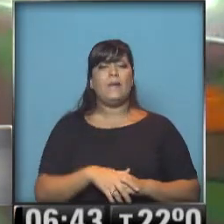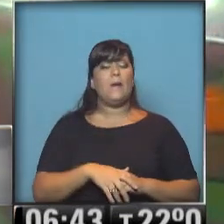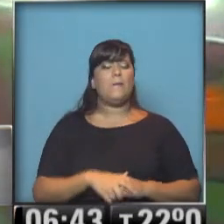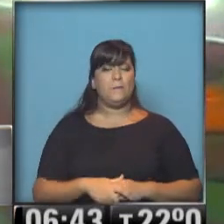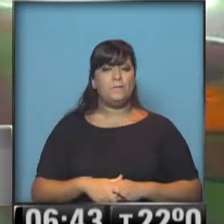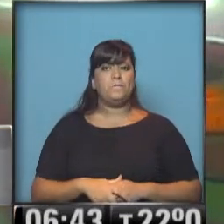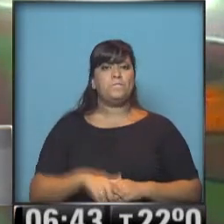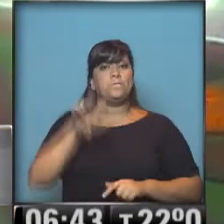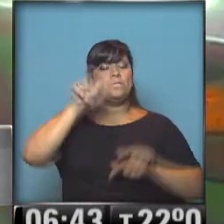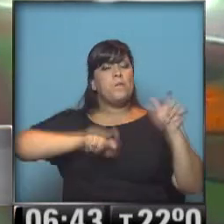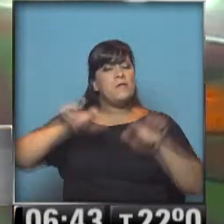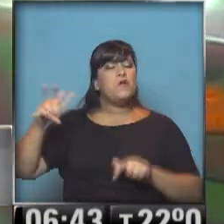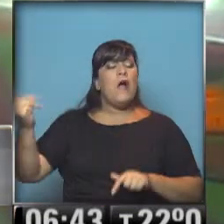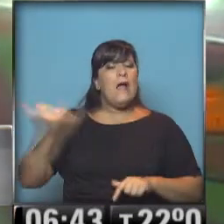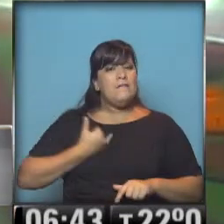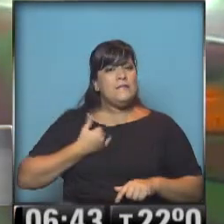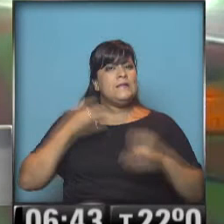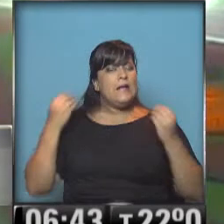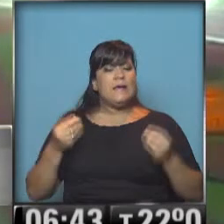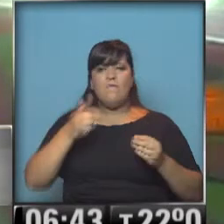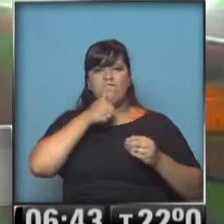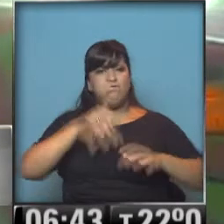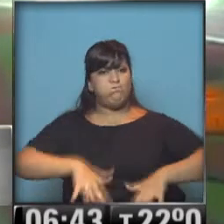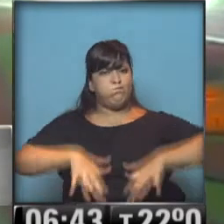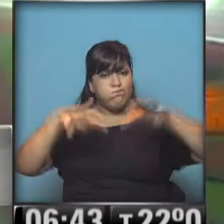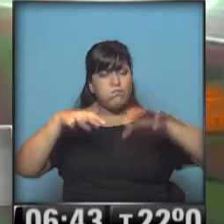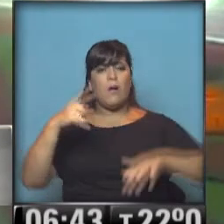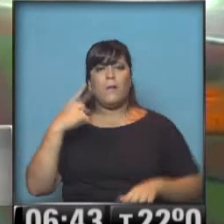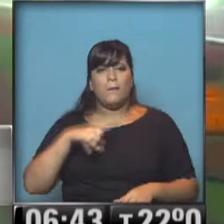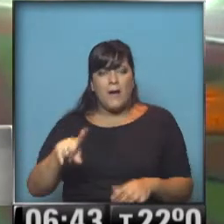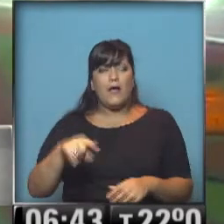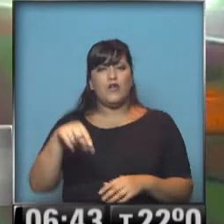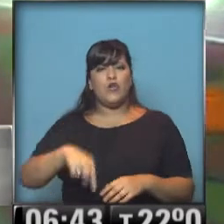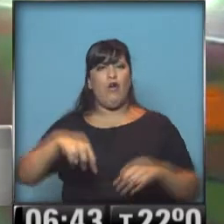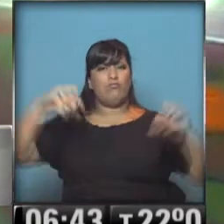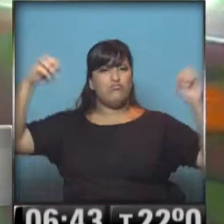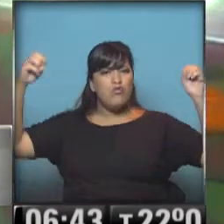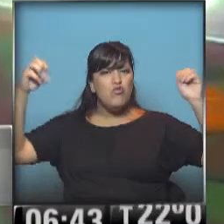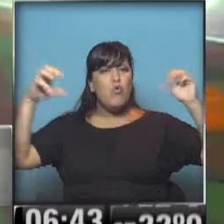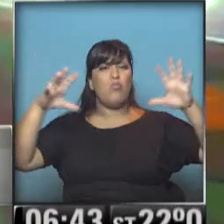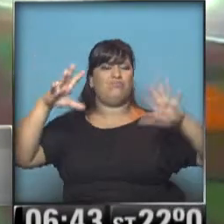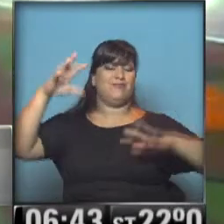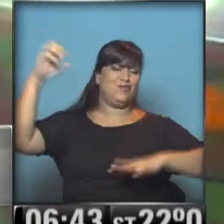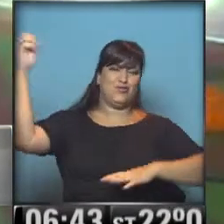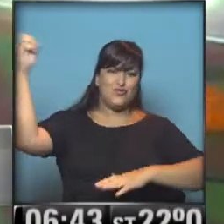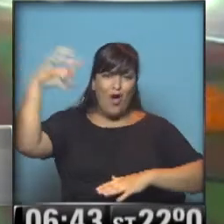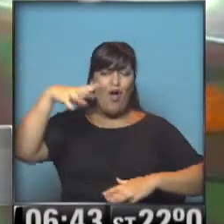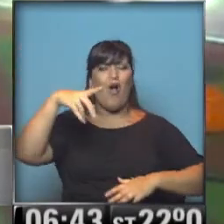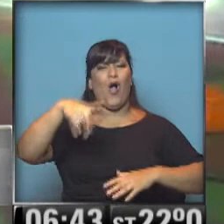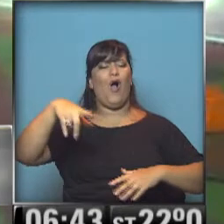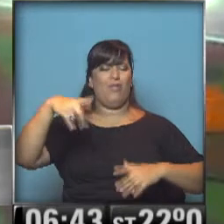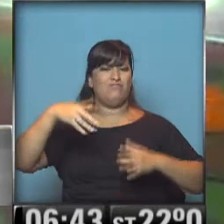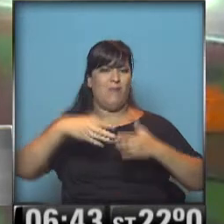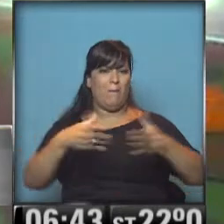informa que hay agua todavía sobre la calzada, pero ya con las luces del día se va a habilitar el tránsito, por supuesto, con mucha